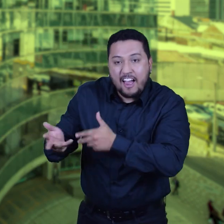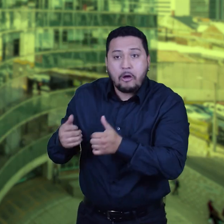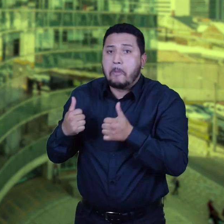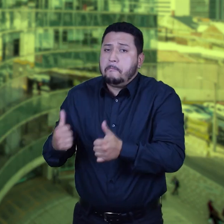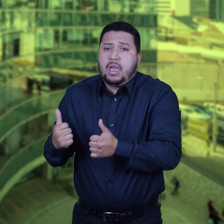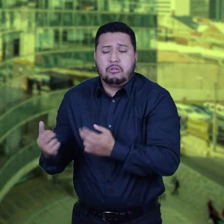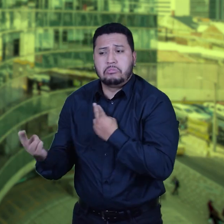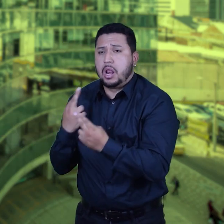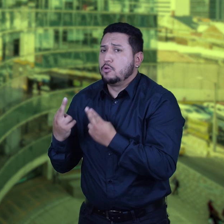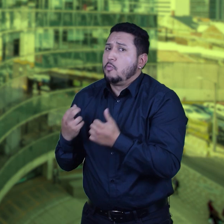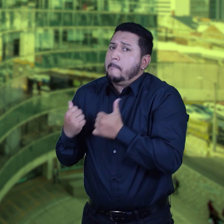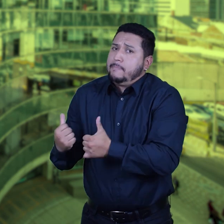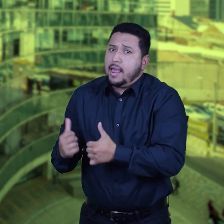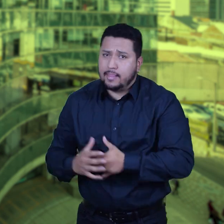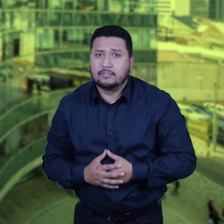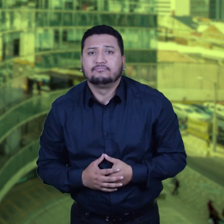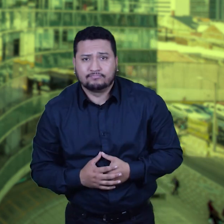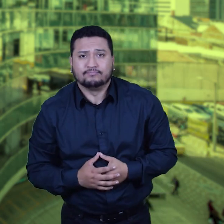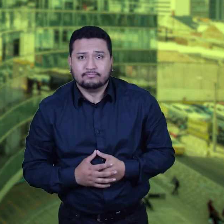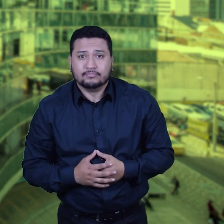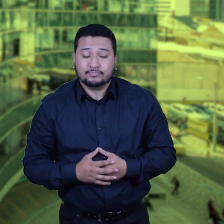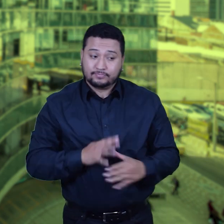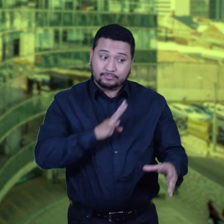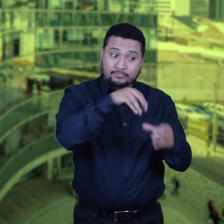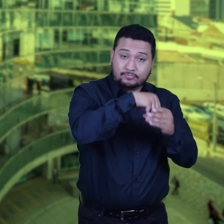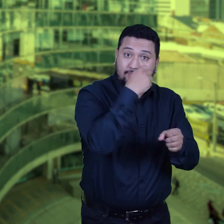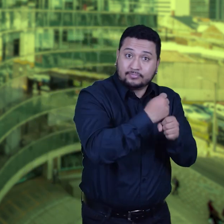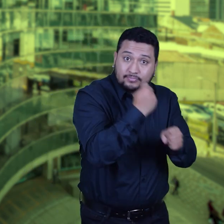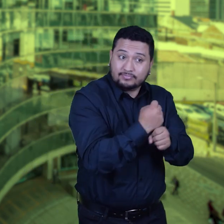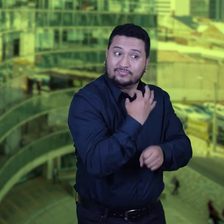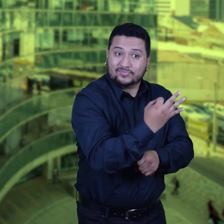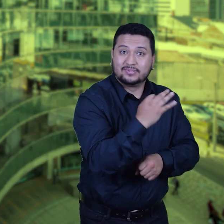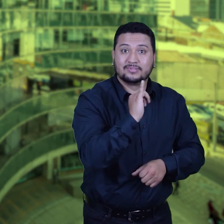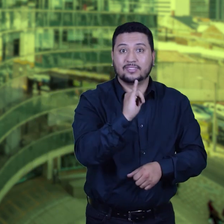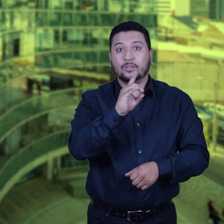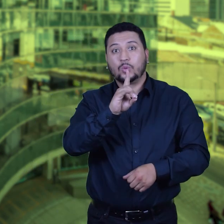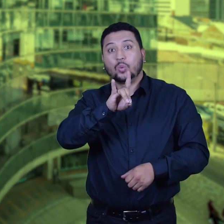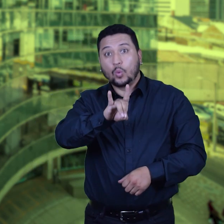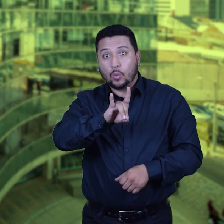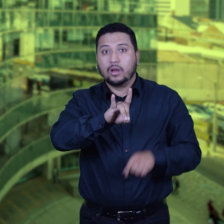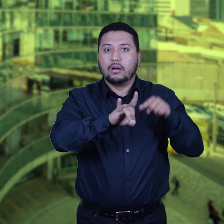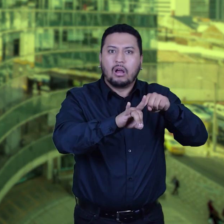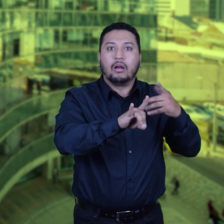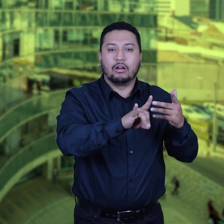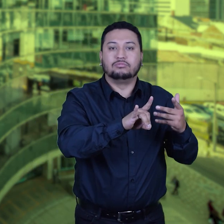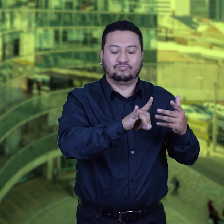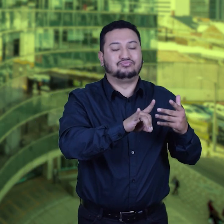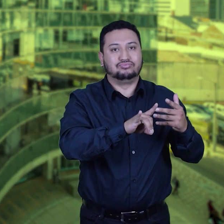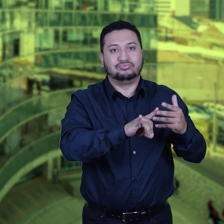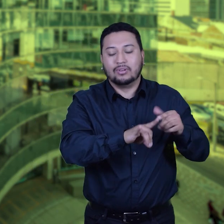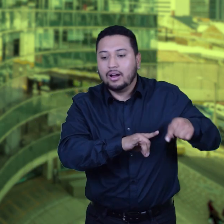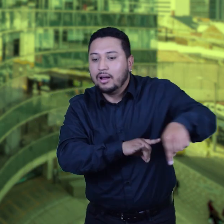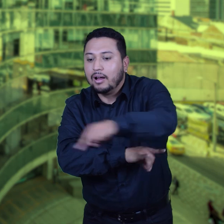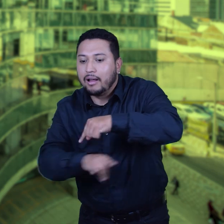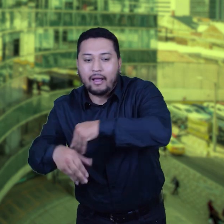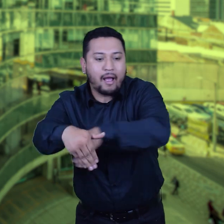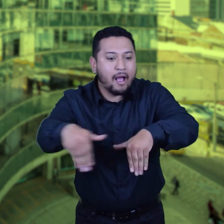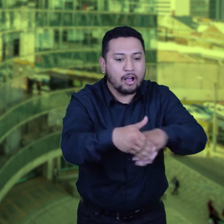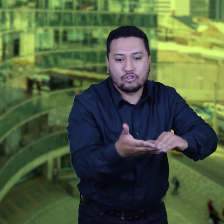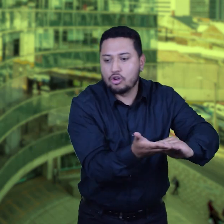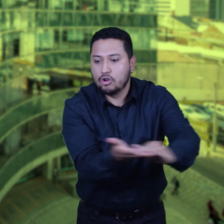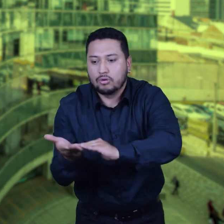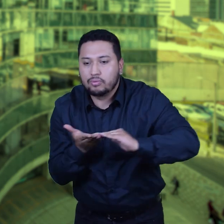tratado bien a la gente. Se siente muy bien trabajar para Lidu para reformar las calles, reformar